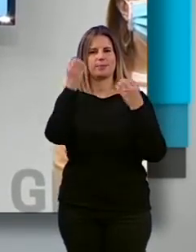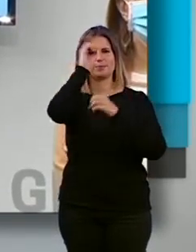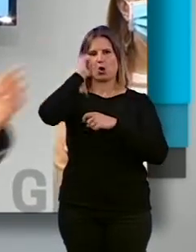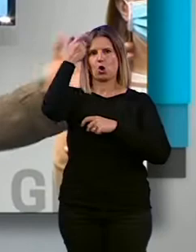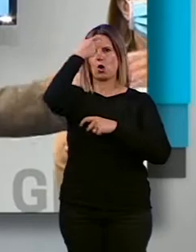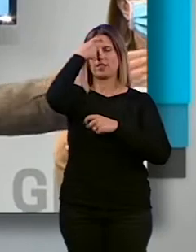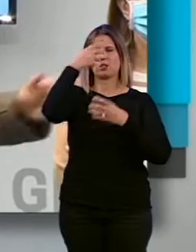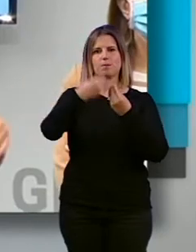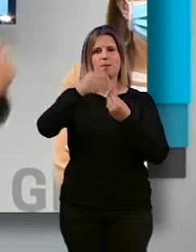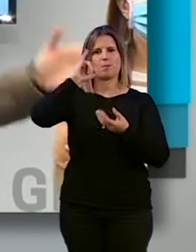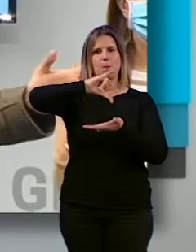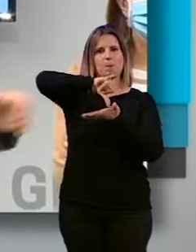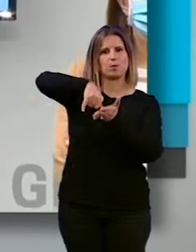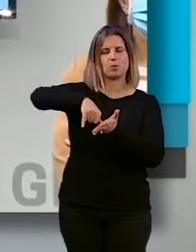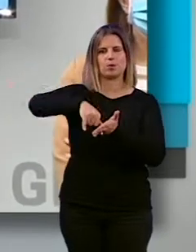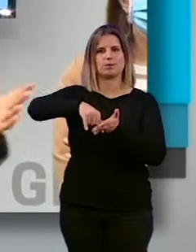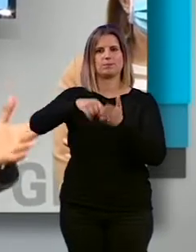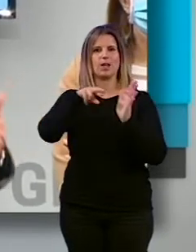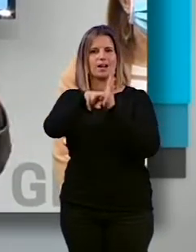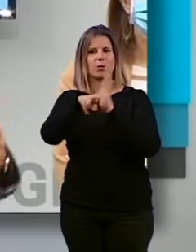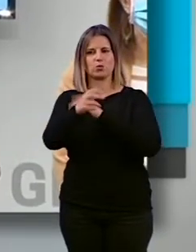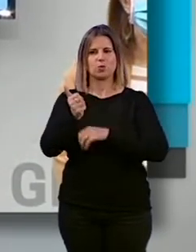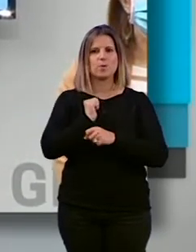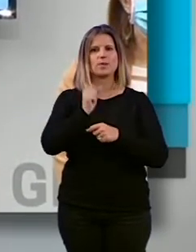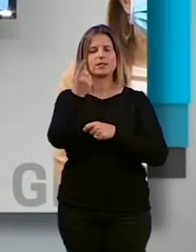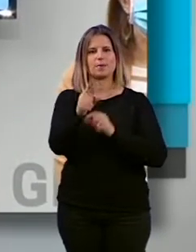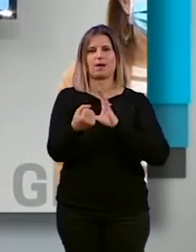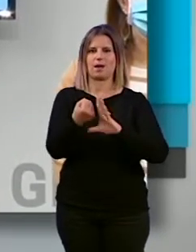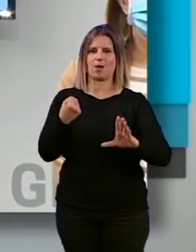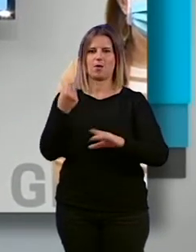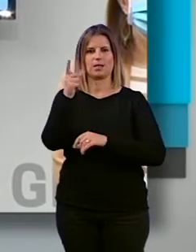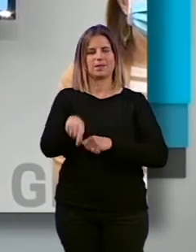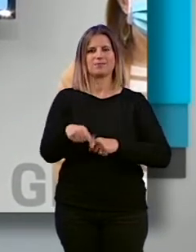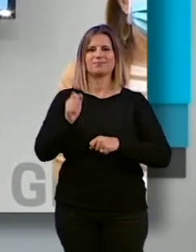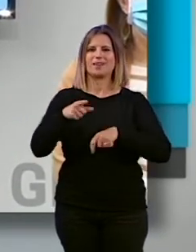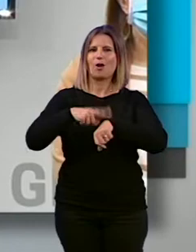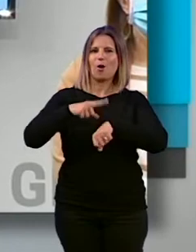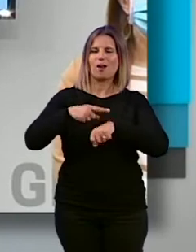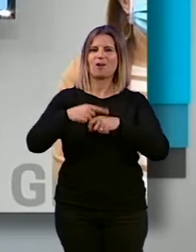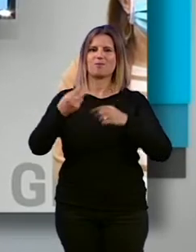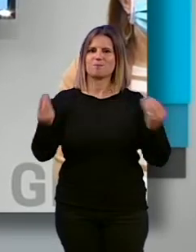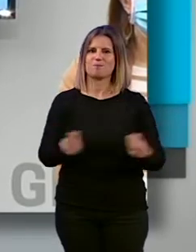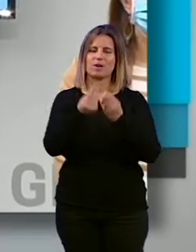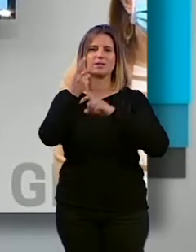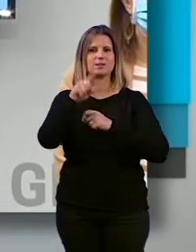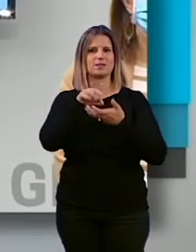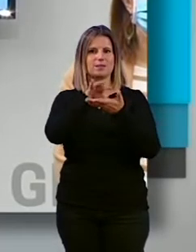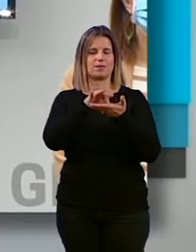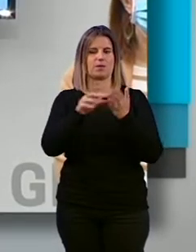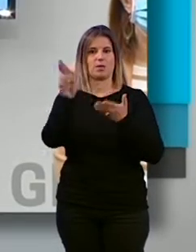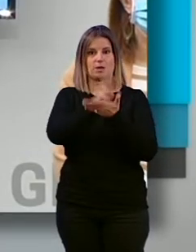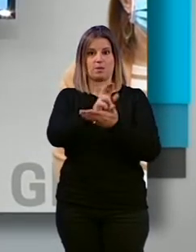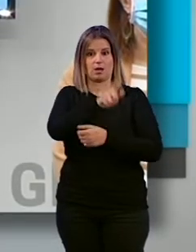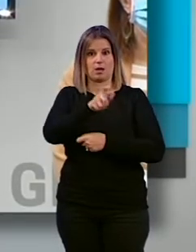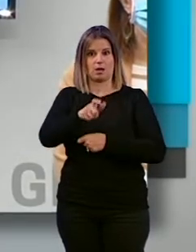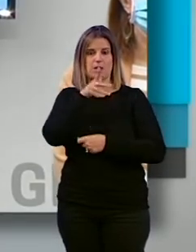metropolitano, que optimiza recursos, que ahorra, pero sobre todo también mejora la frecuencia y optimiza un servicio que, insisto, en lo que hace que